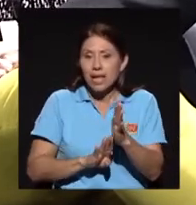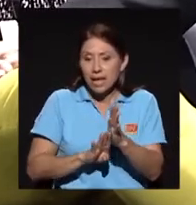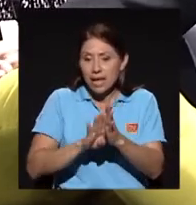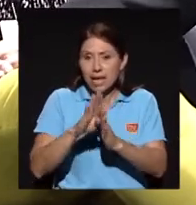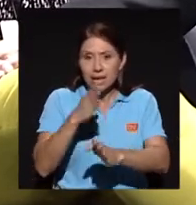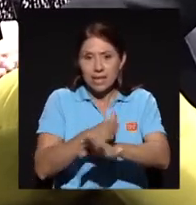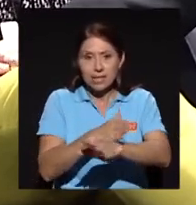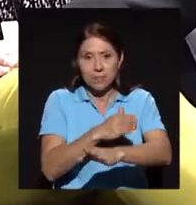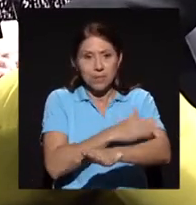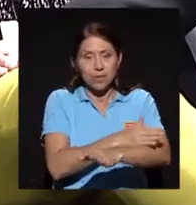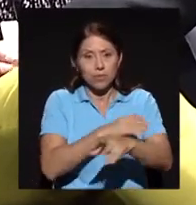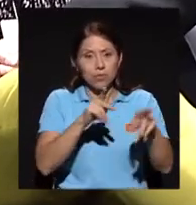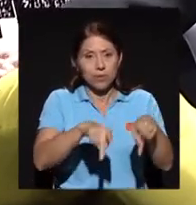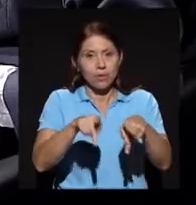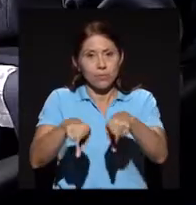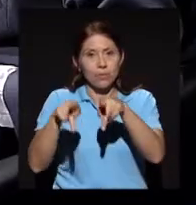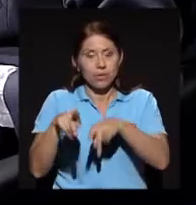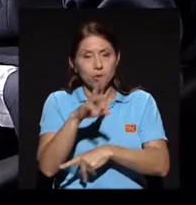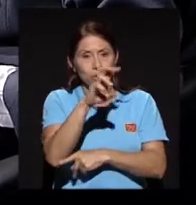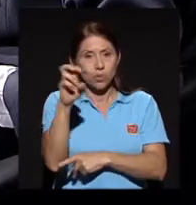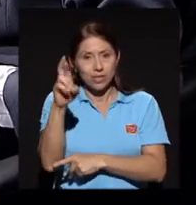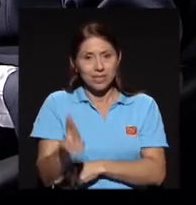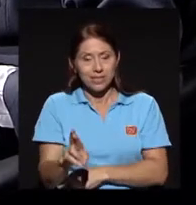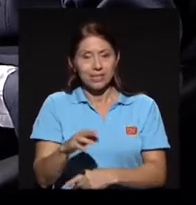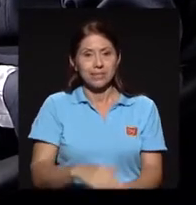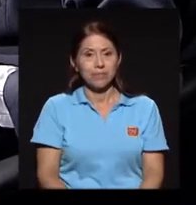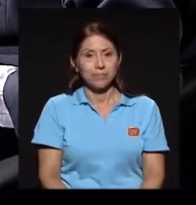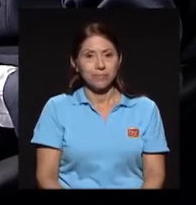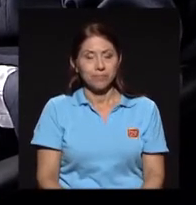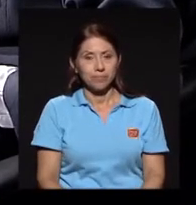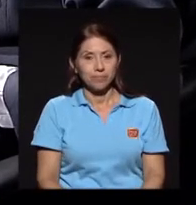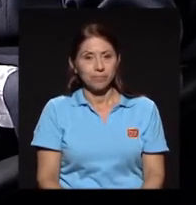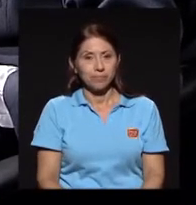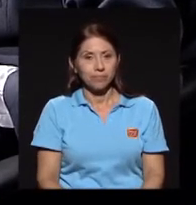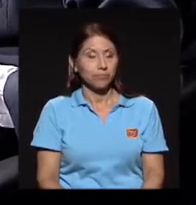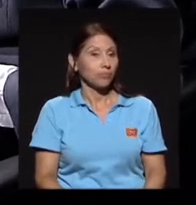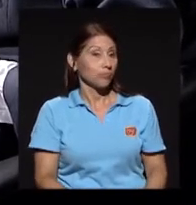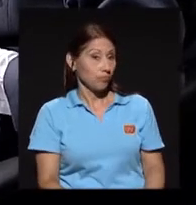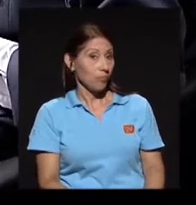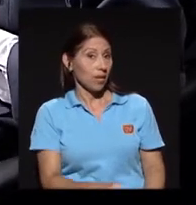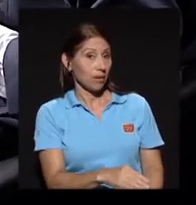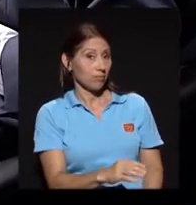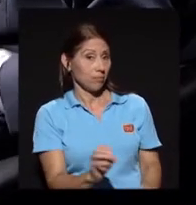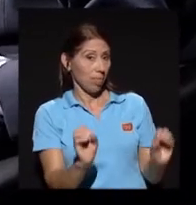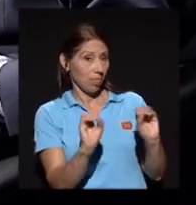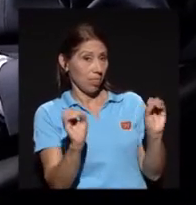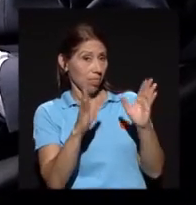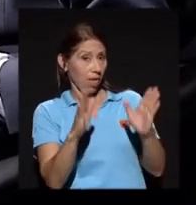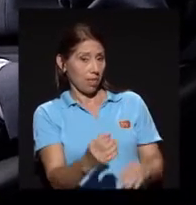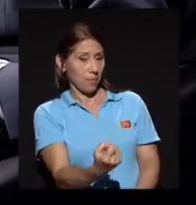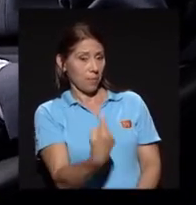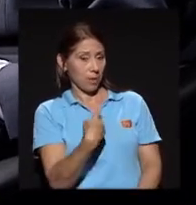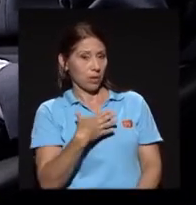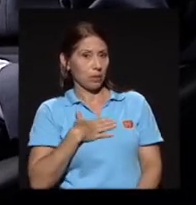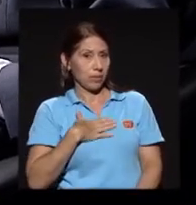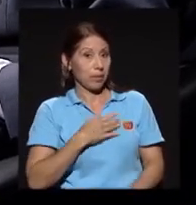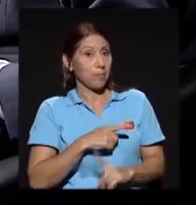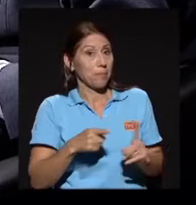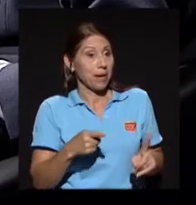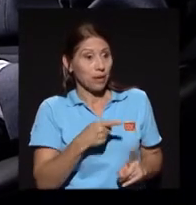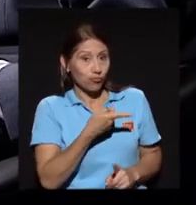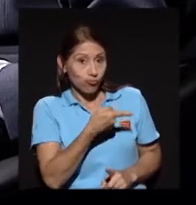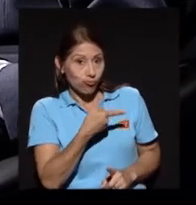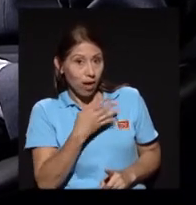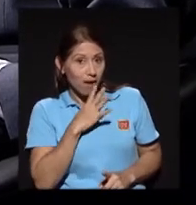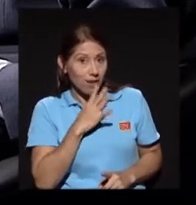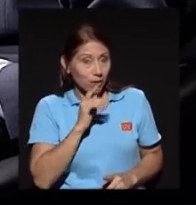costarricense, ¿verdad? Pues, no me lo está preguntando nadie, pero ya que estamos en esas infidencias,